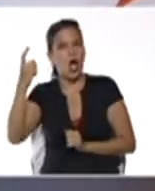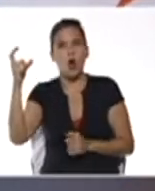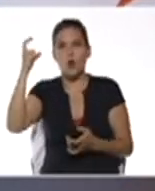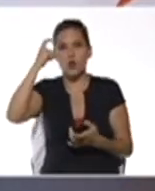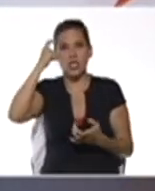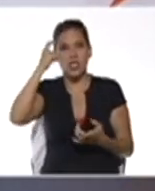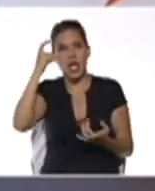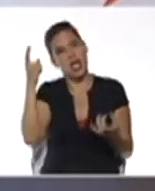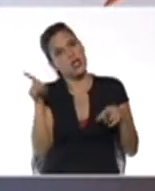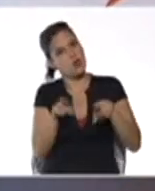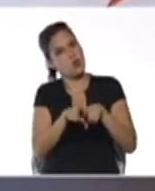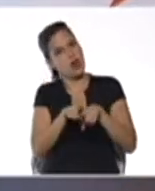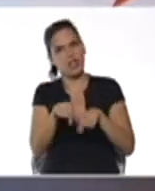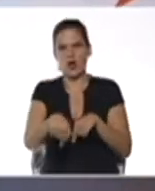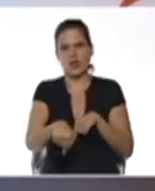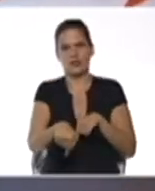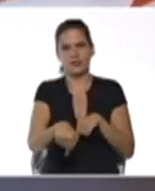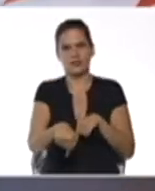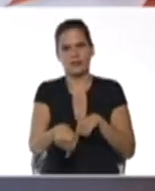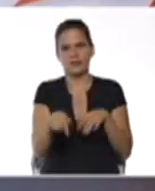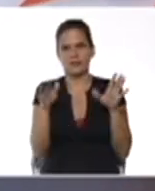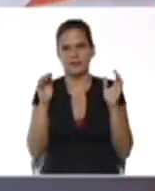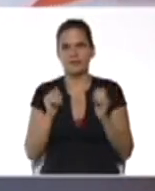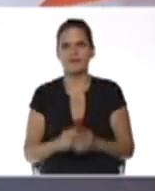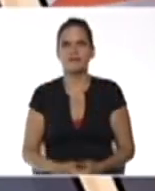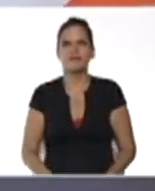recuerda. Un día como hoy.